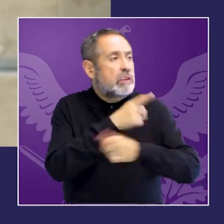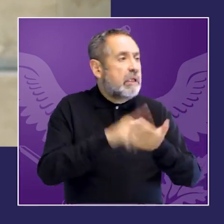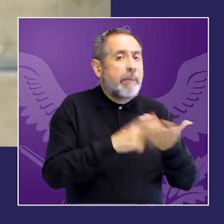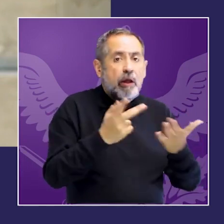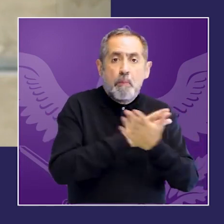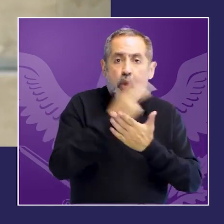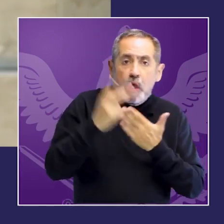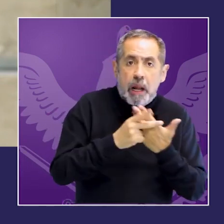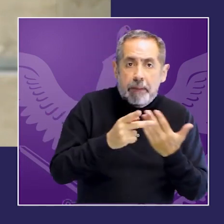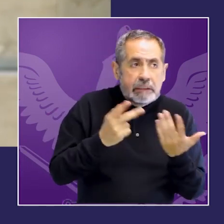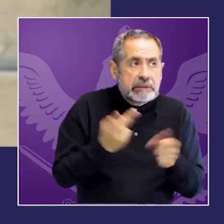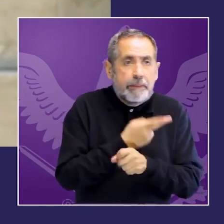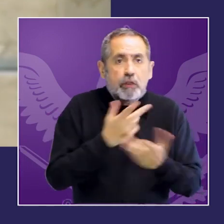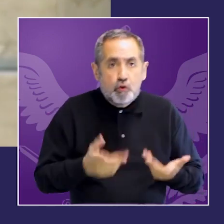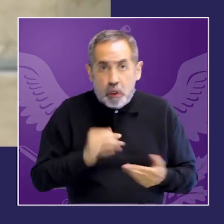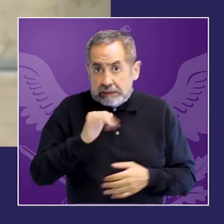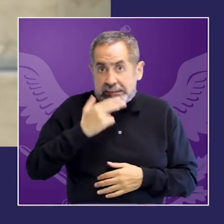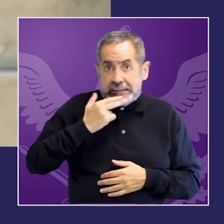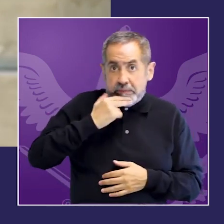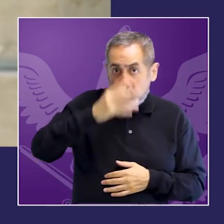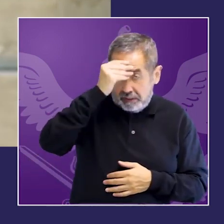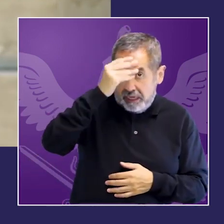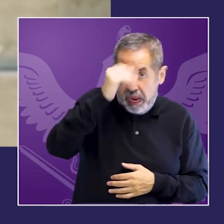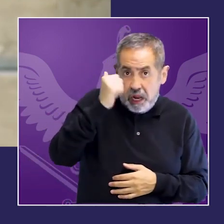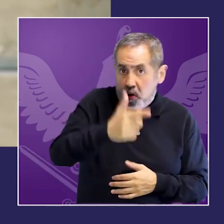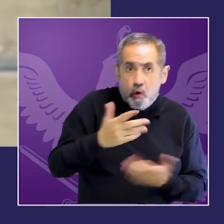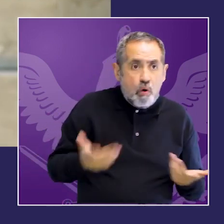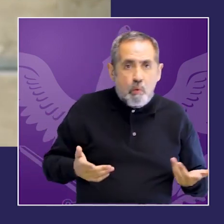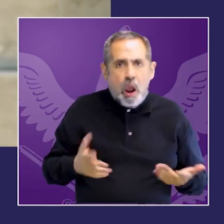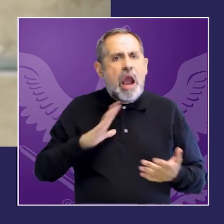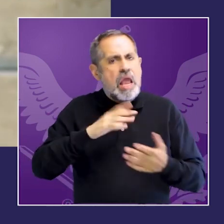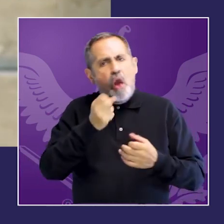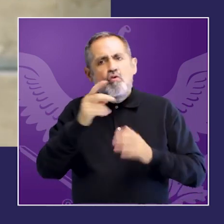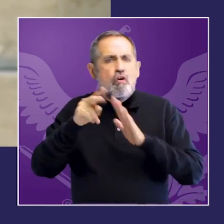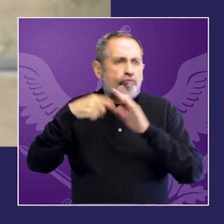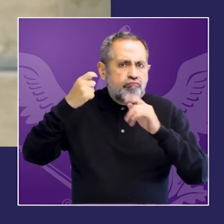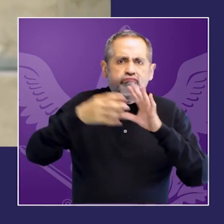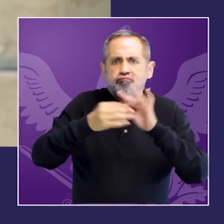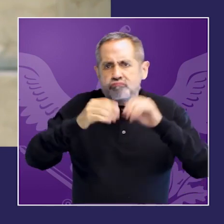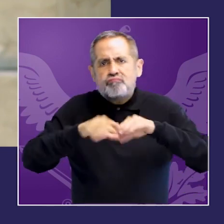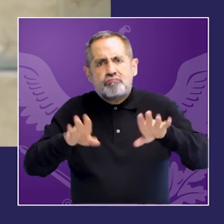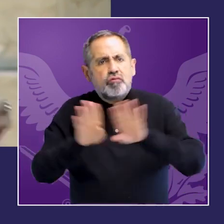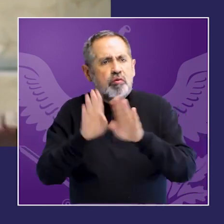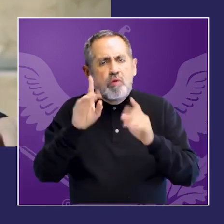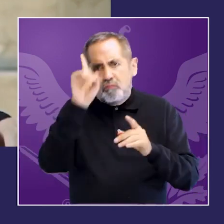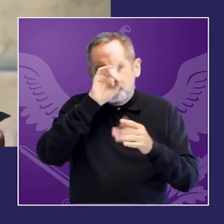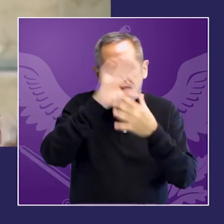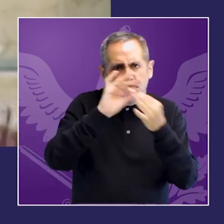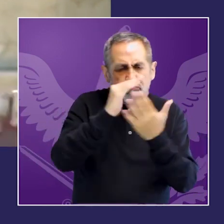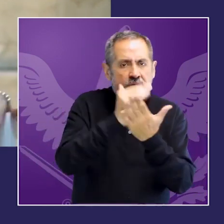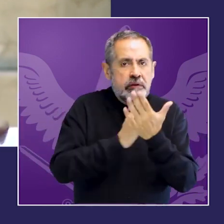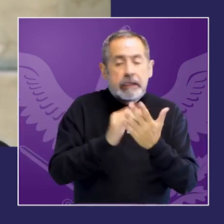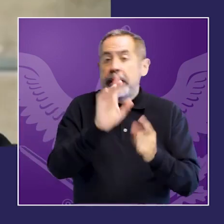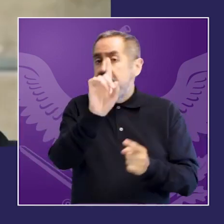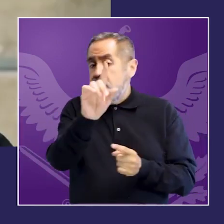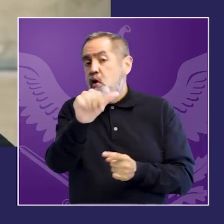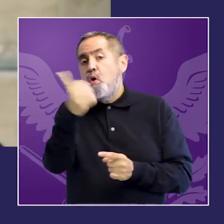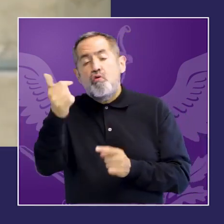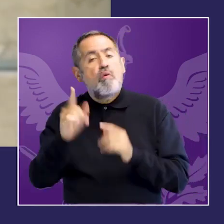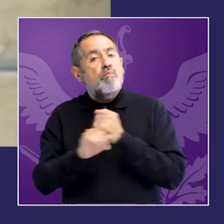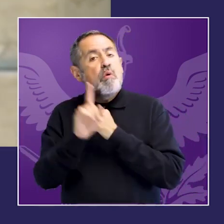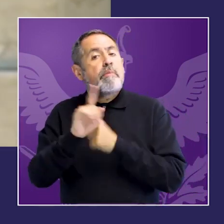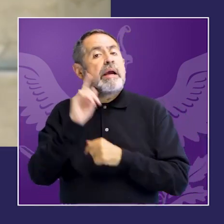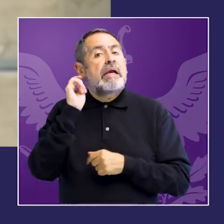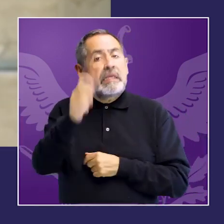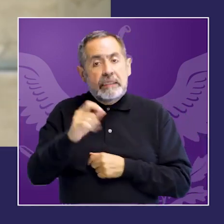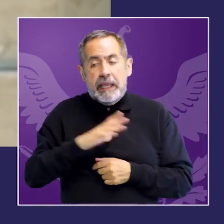además hay alguna mezcla de contenidos yo creo que hay también otro problema que hay que abordar muy seriamente que es que